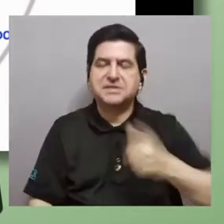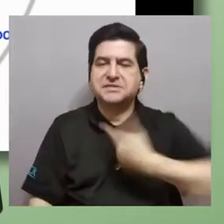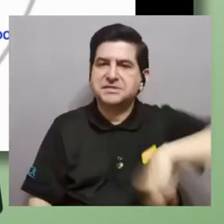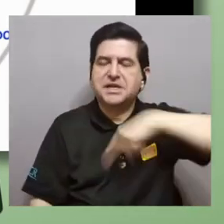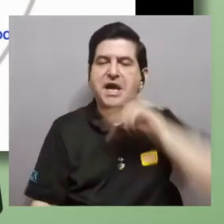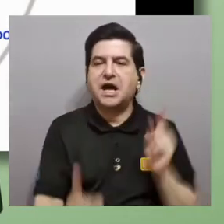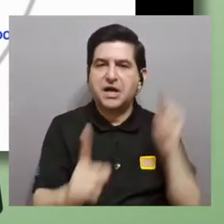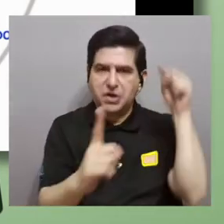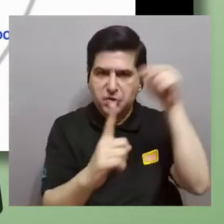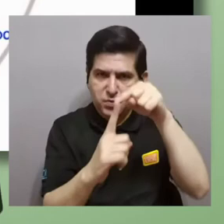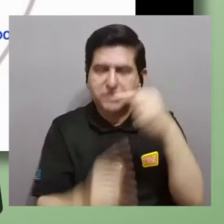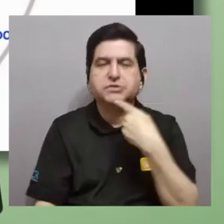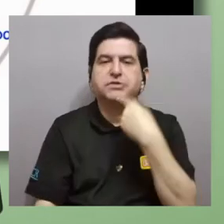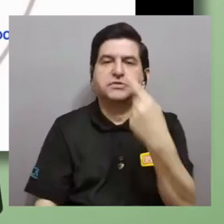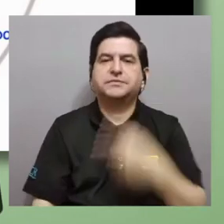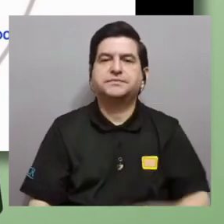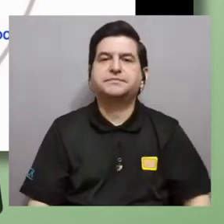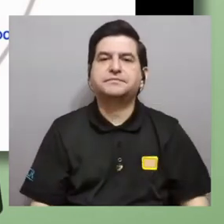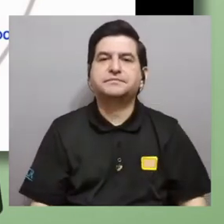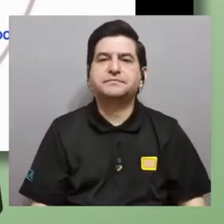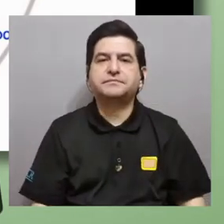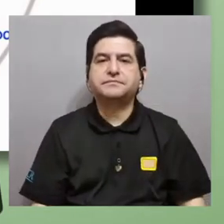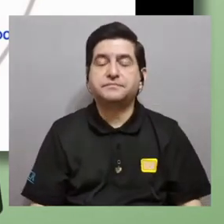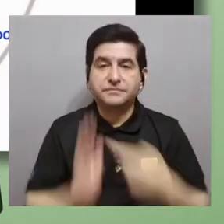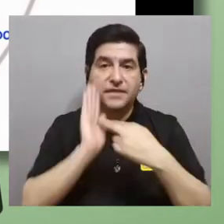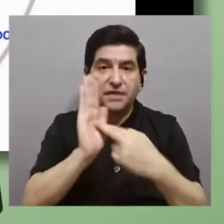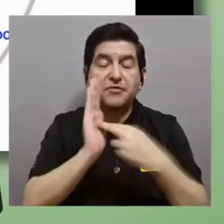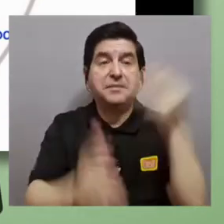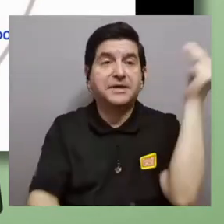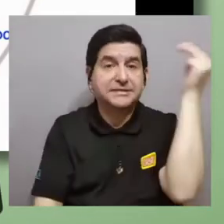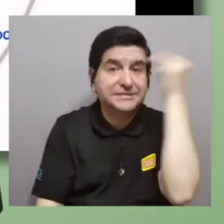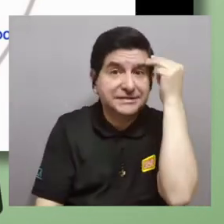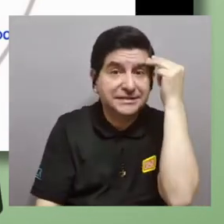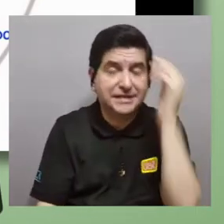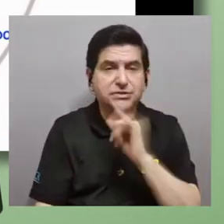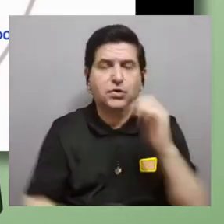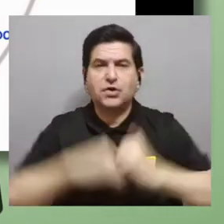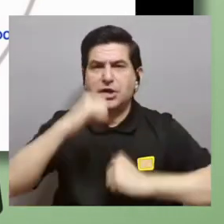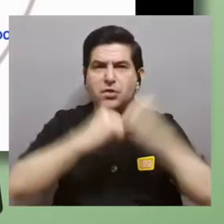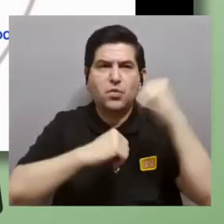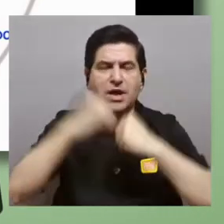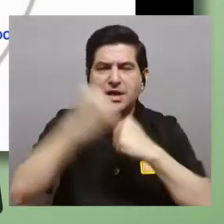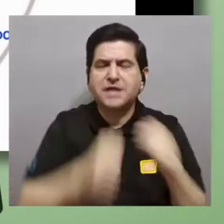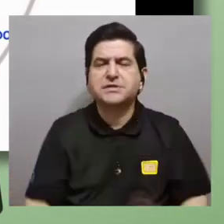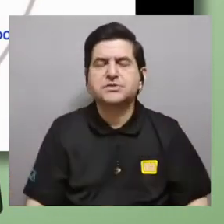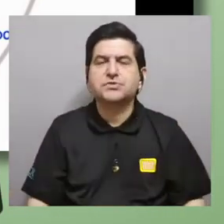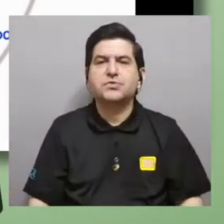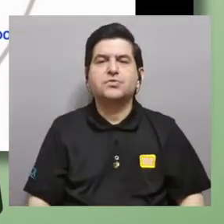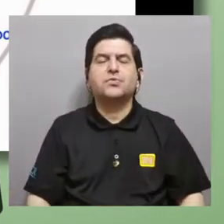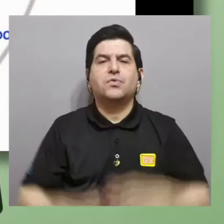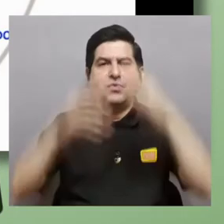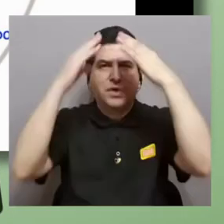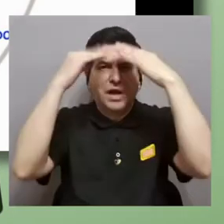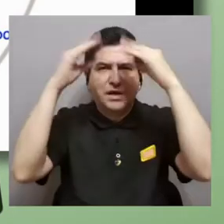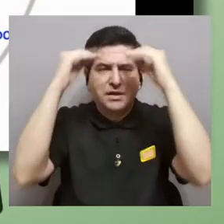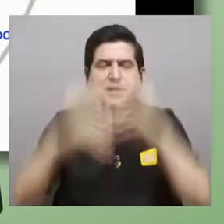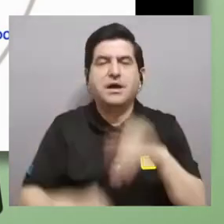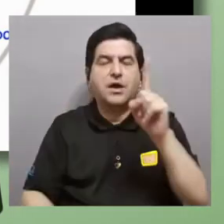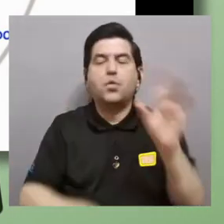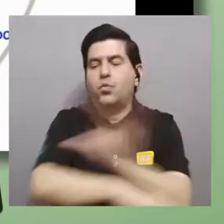propósitos de nosotros que dice que las representaciones mentales son como las estructuras de datos en una computadora